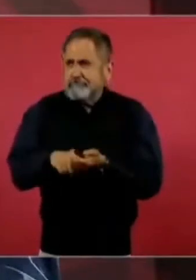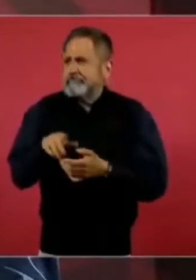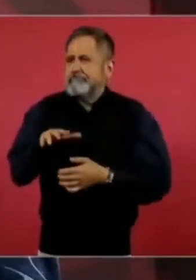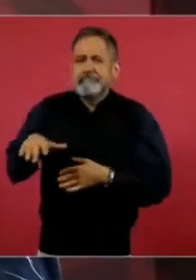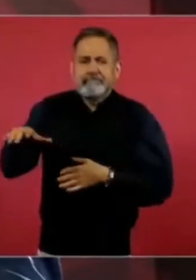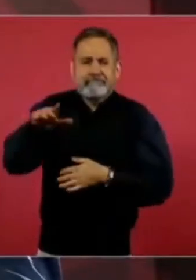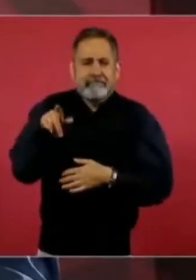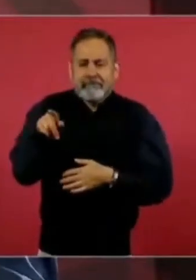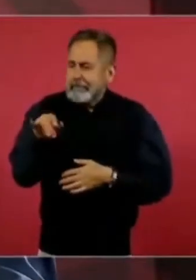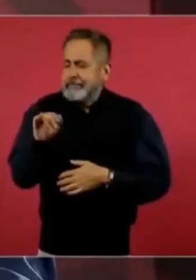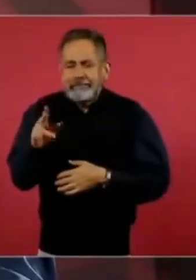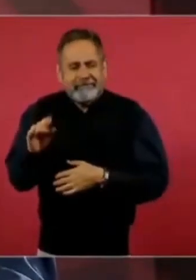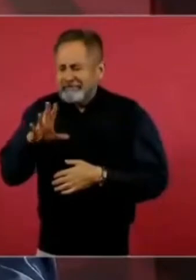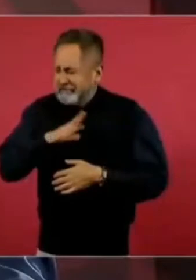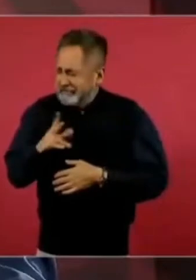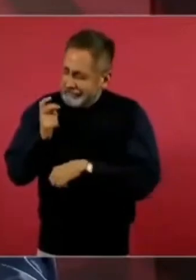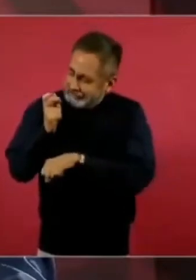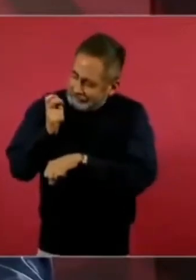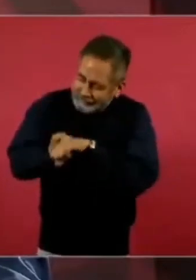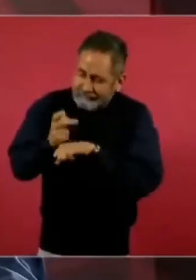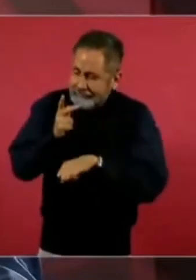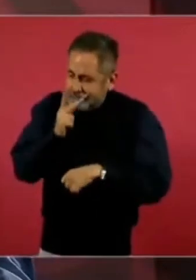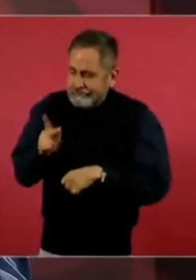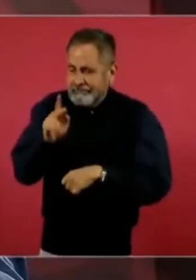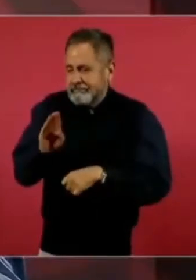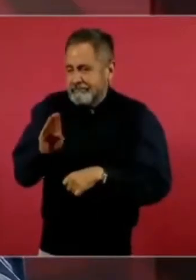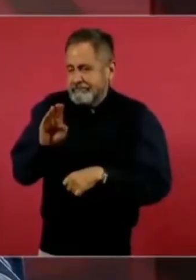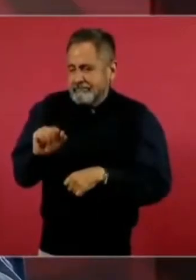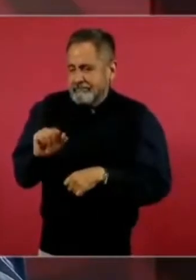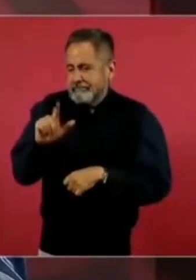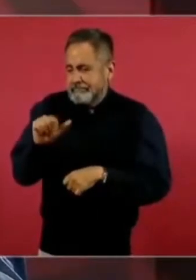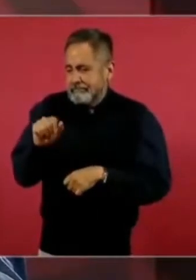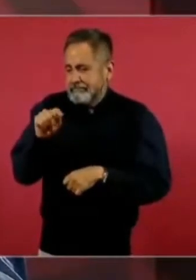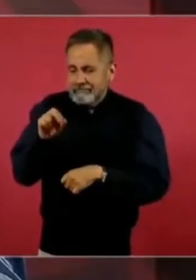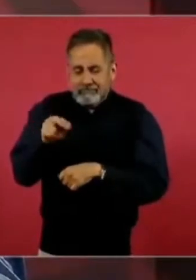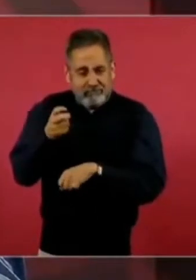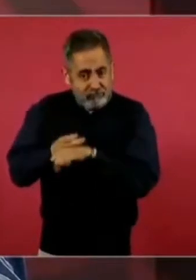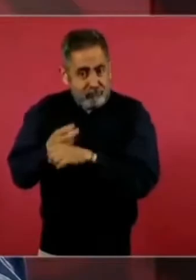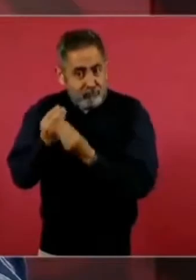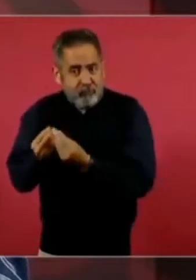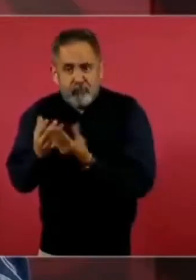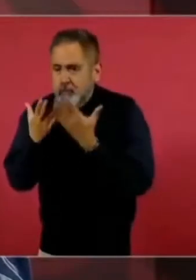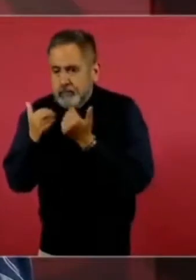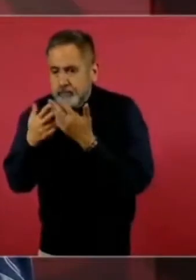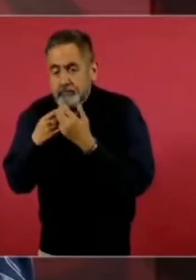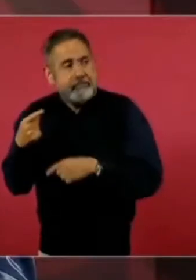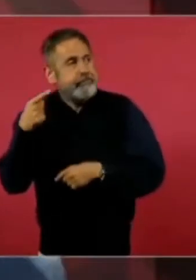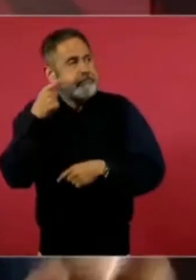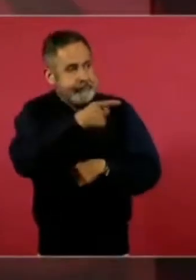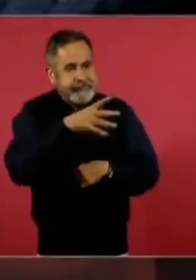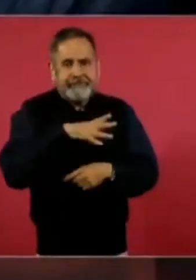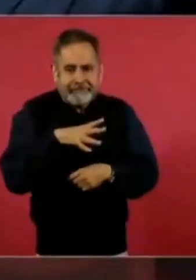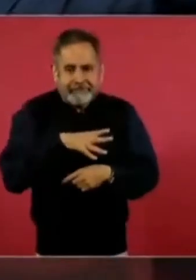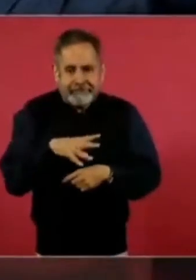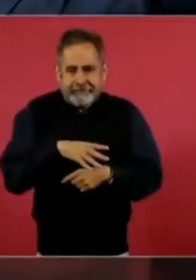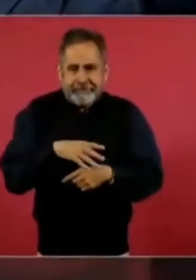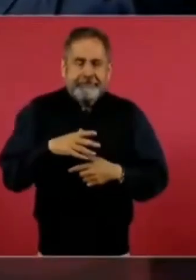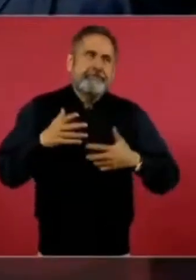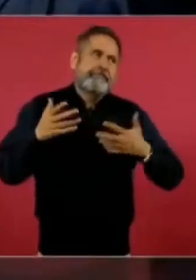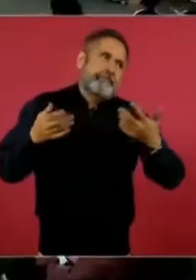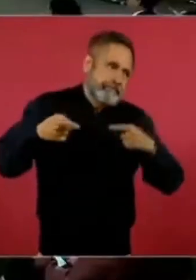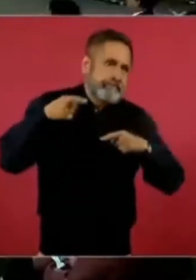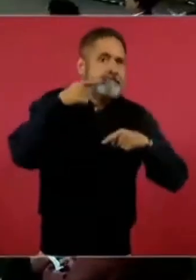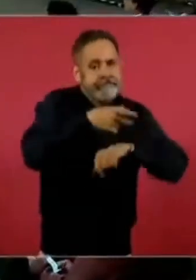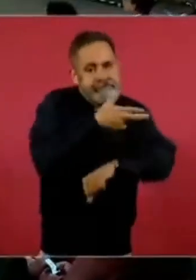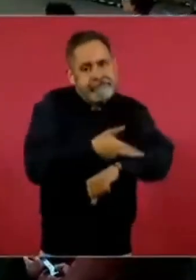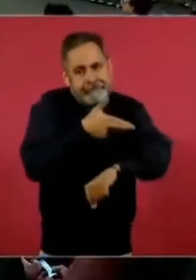sí, pero no hay ese balasto que se requiere, sino en la zona de